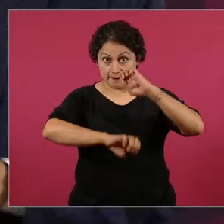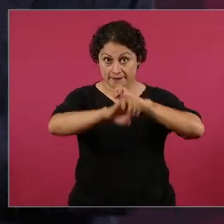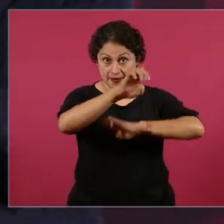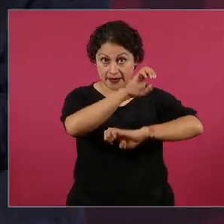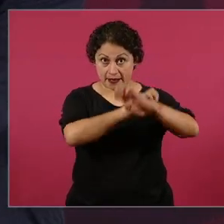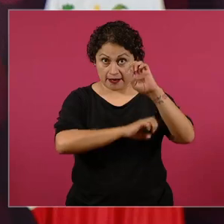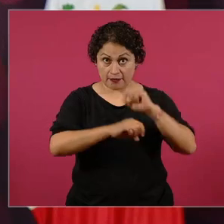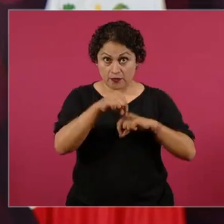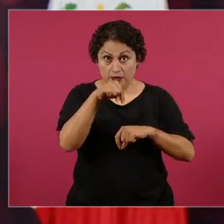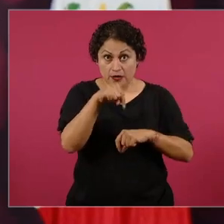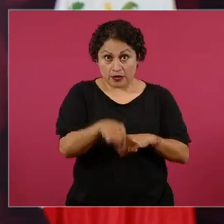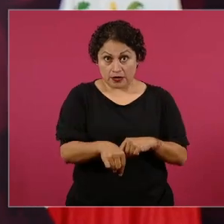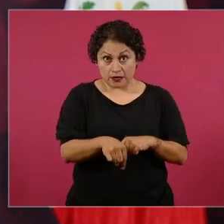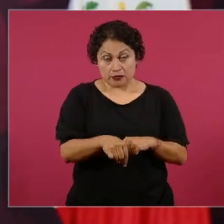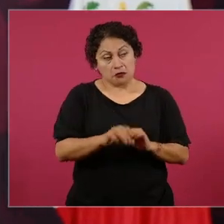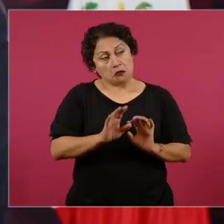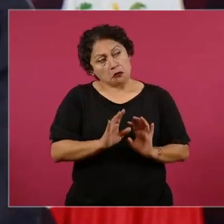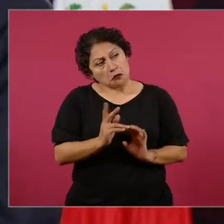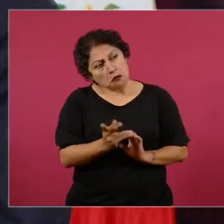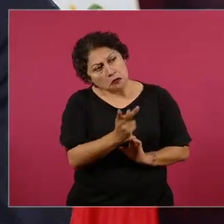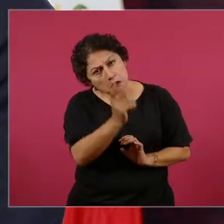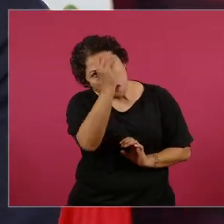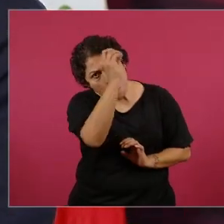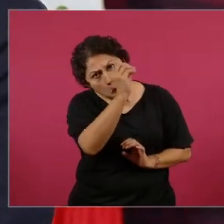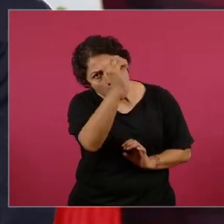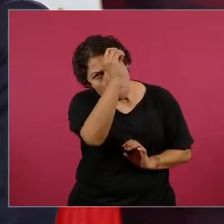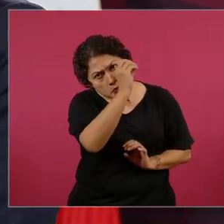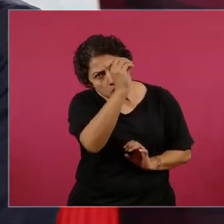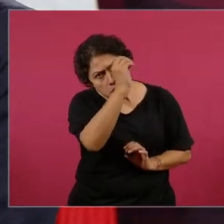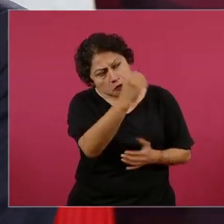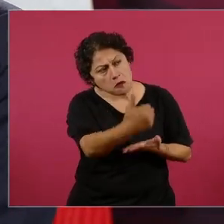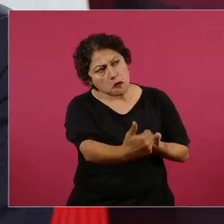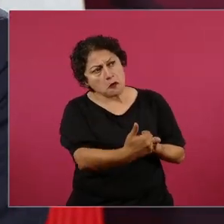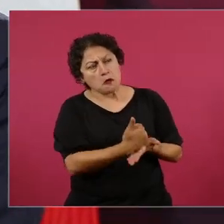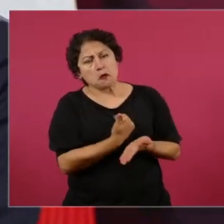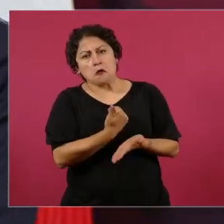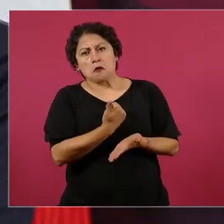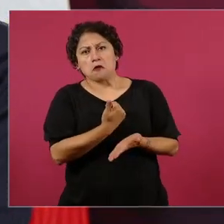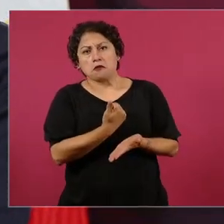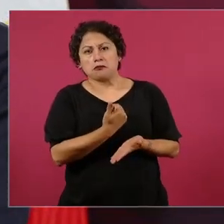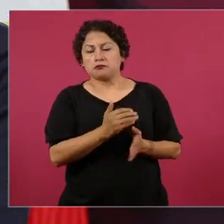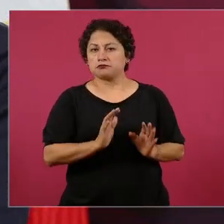opine que está mal lo que estamos haciendo?